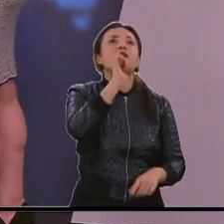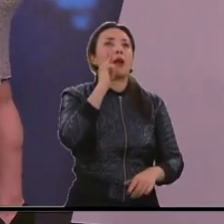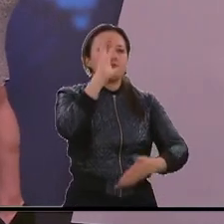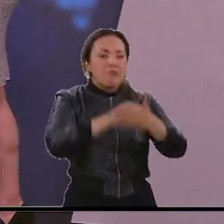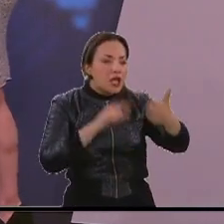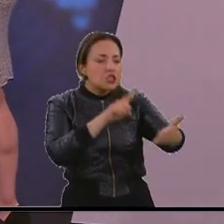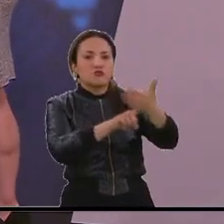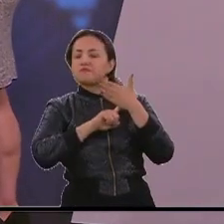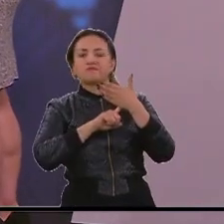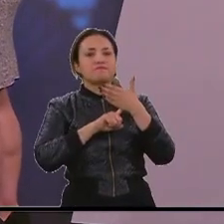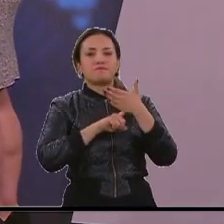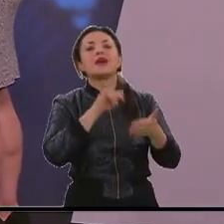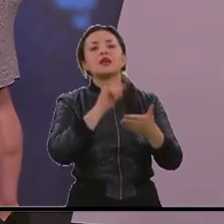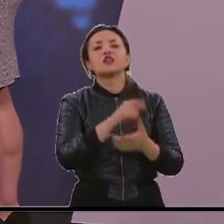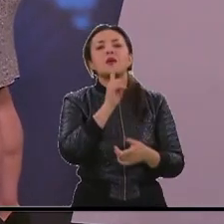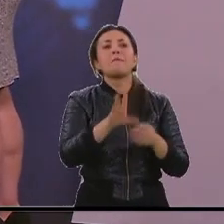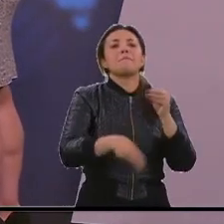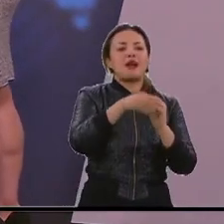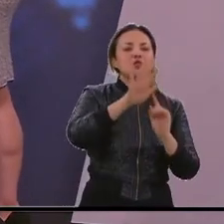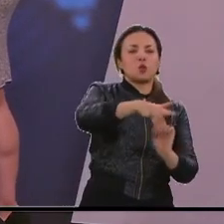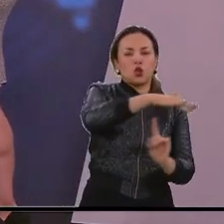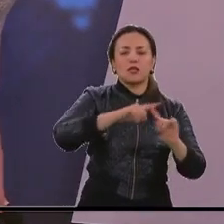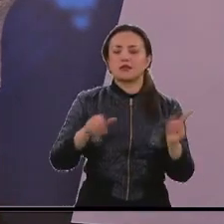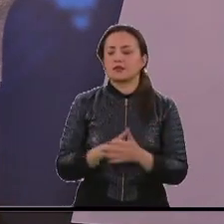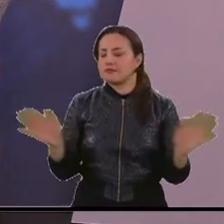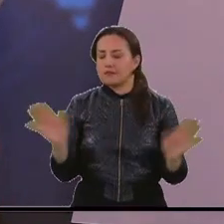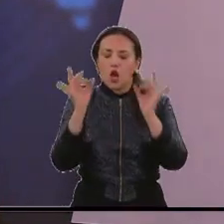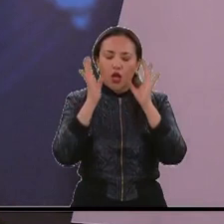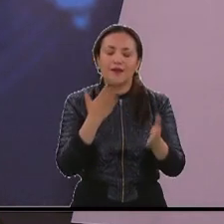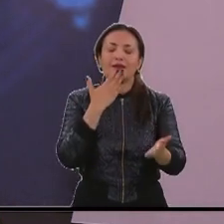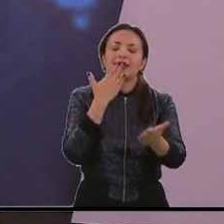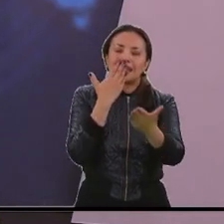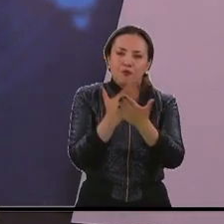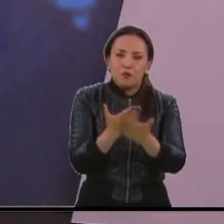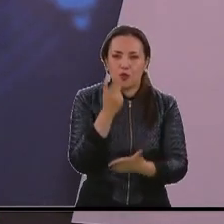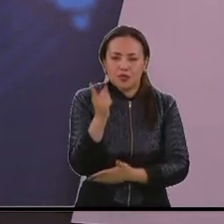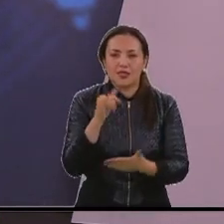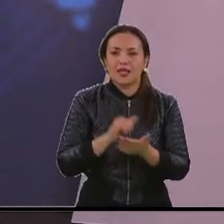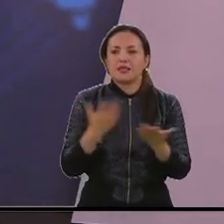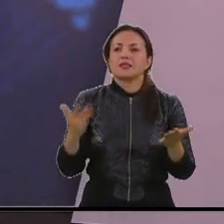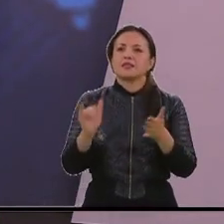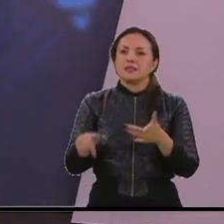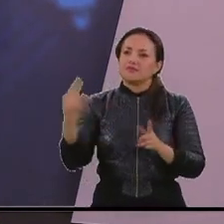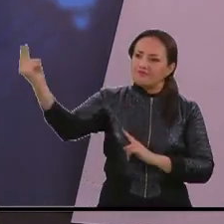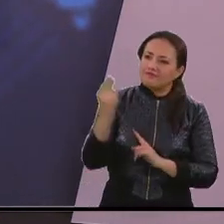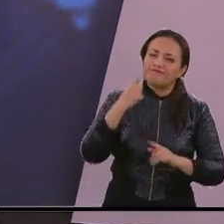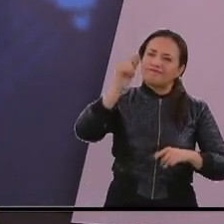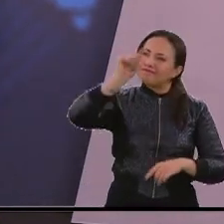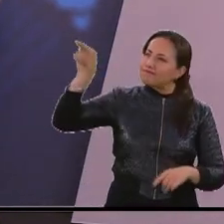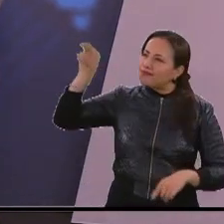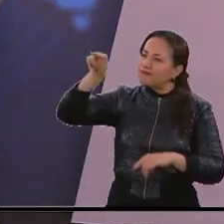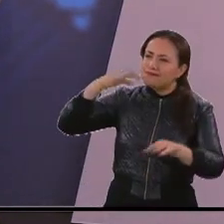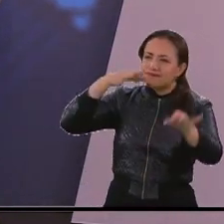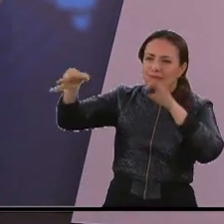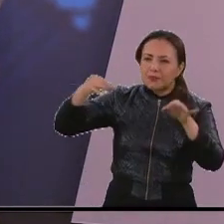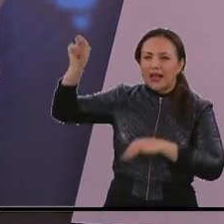también. Por eso y que tienen otros contextos también. Es horrible, Yamile. Muchísimas gracias por haber venido a echar lápiz con nosotros